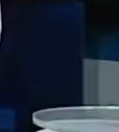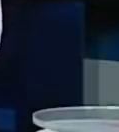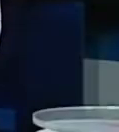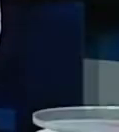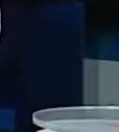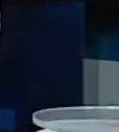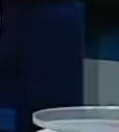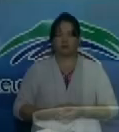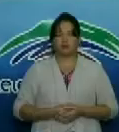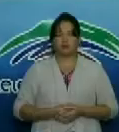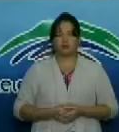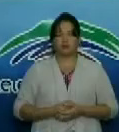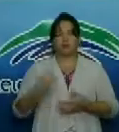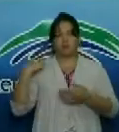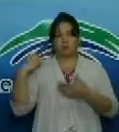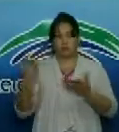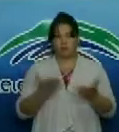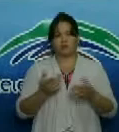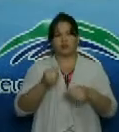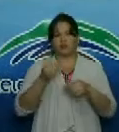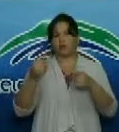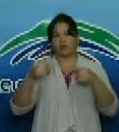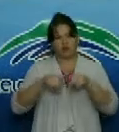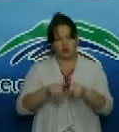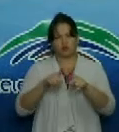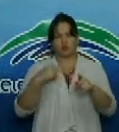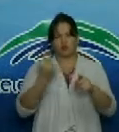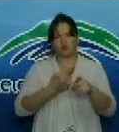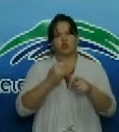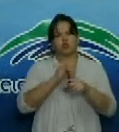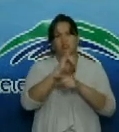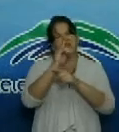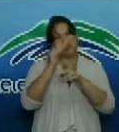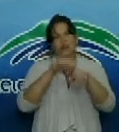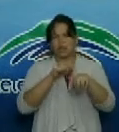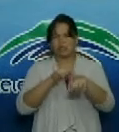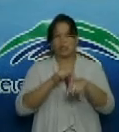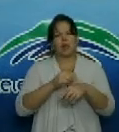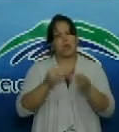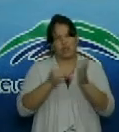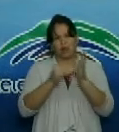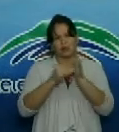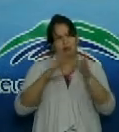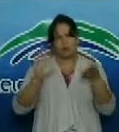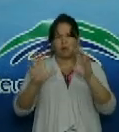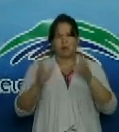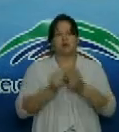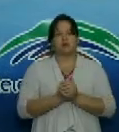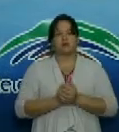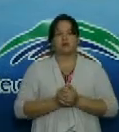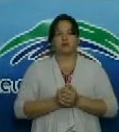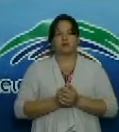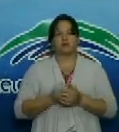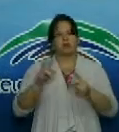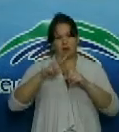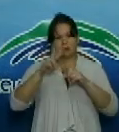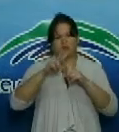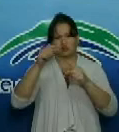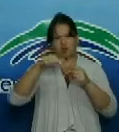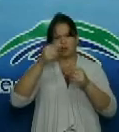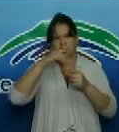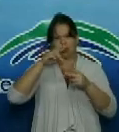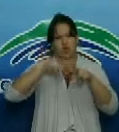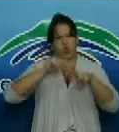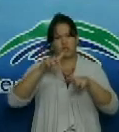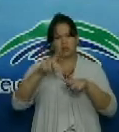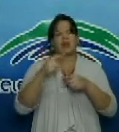invitación para que nos acompañe hasta casi las 6 de la tarde en esta revista especial del sistema informativo de la televisión holguinera y el pasado